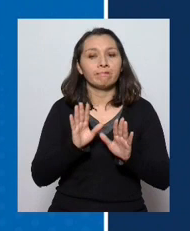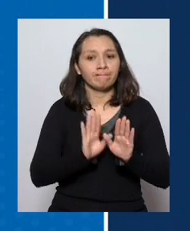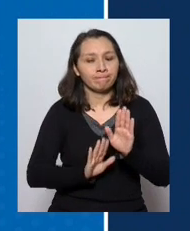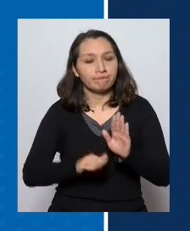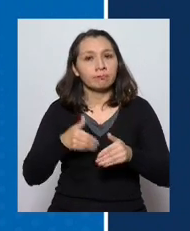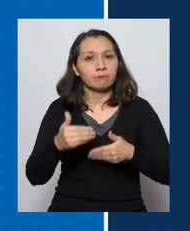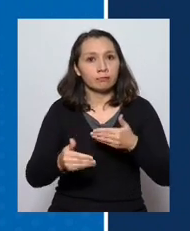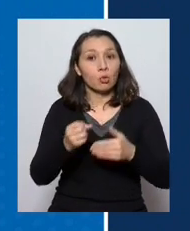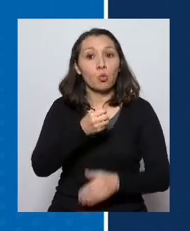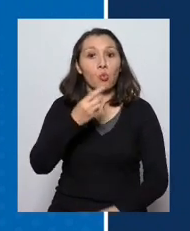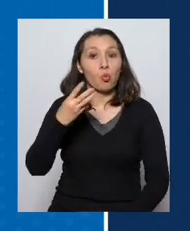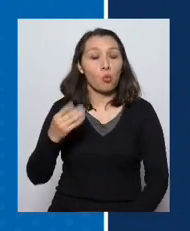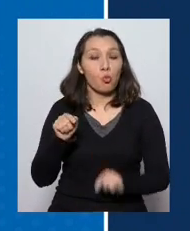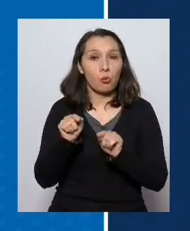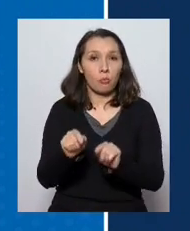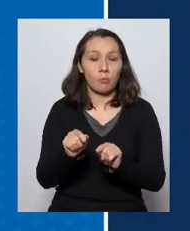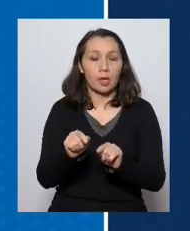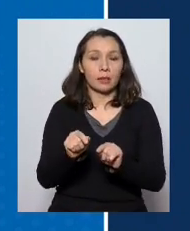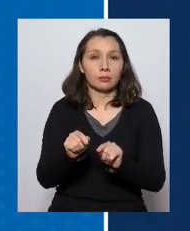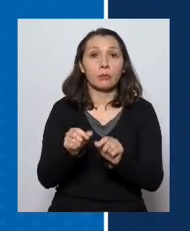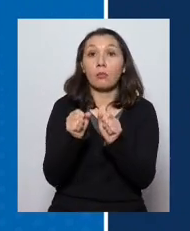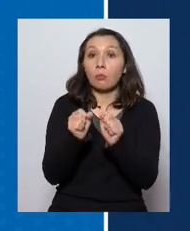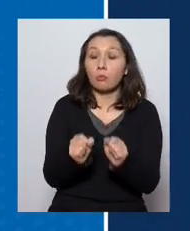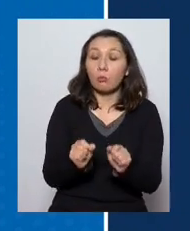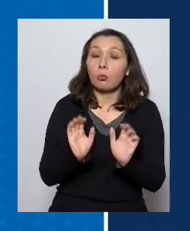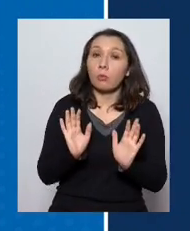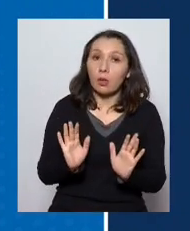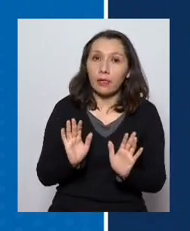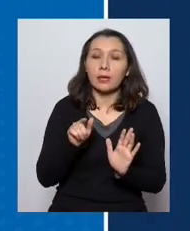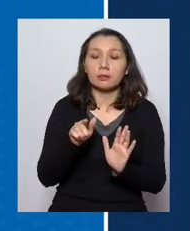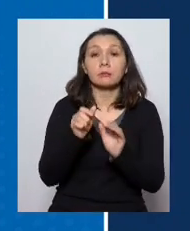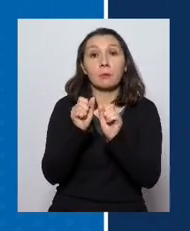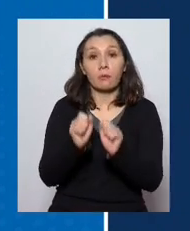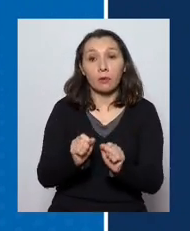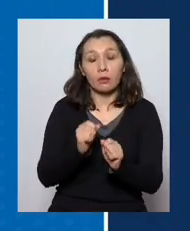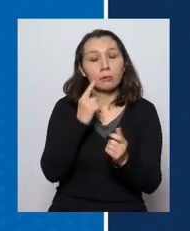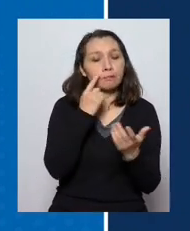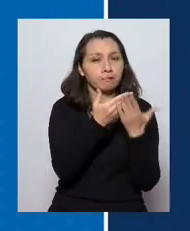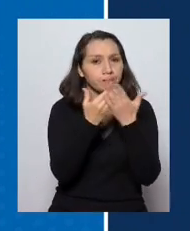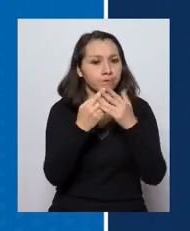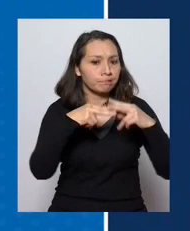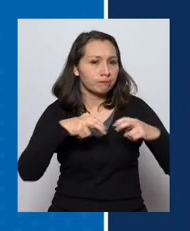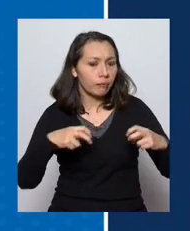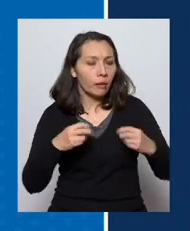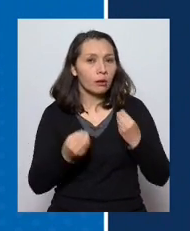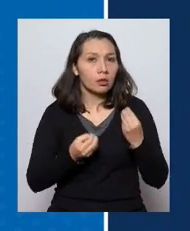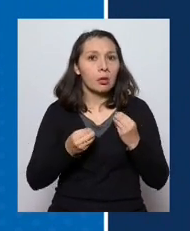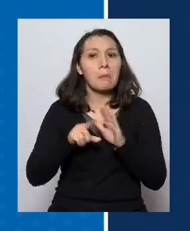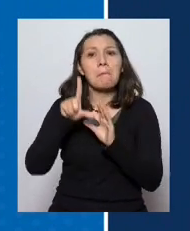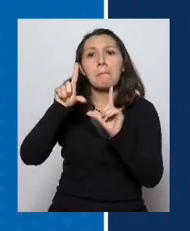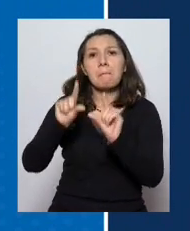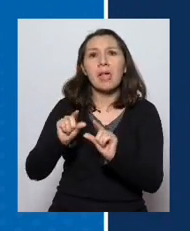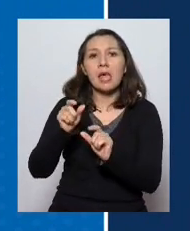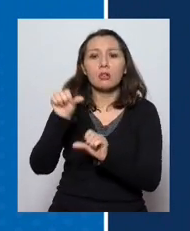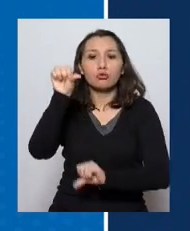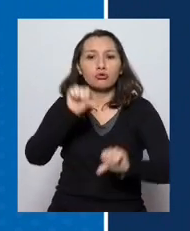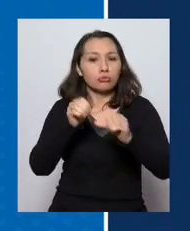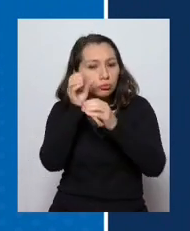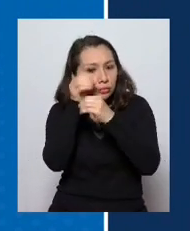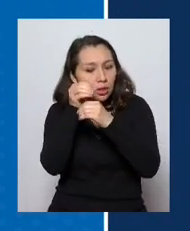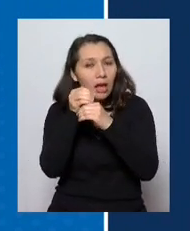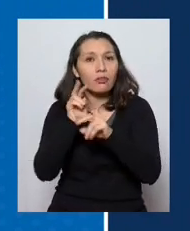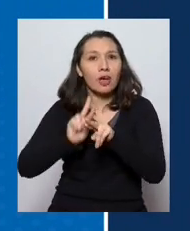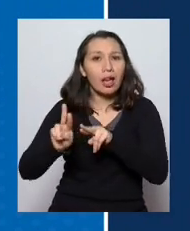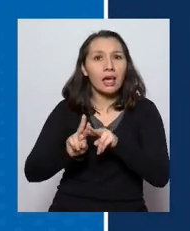prudente con esta cifra. Puede ser, y podemos hacer un análisis, que puede ser por un menor número de laboratorios